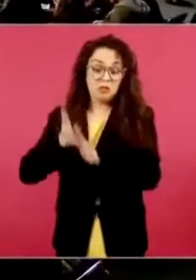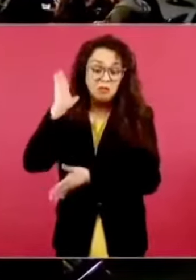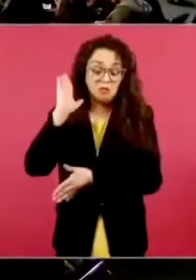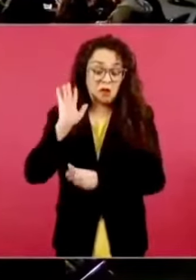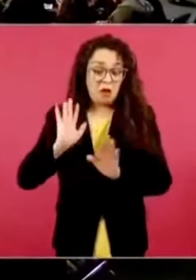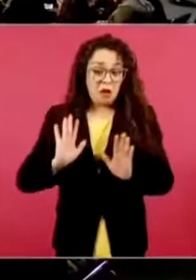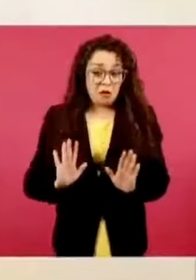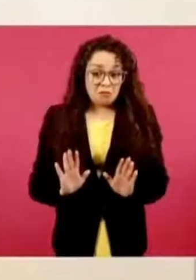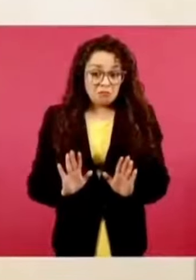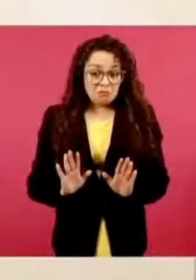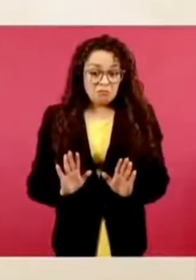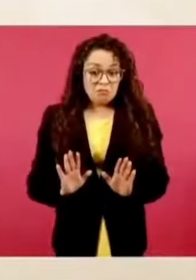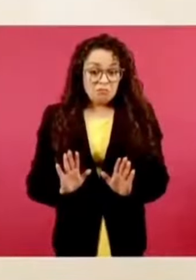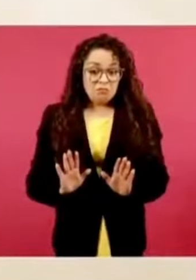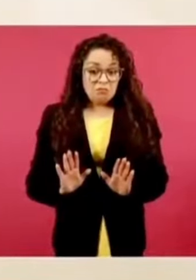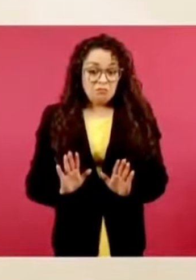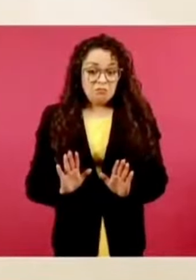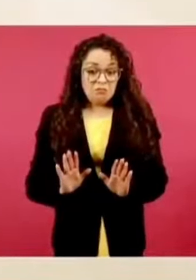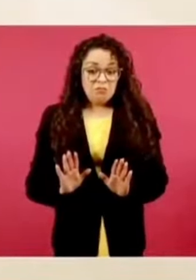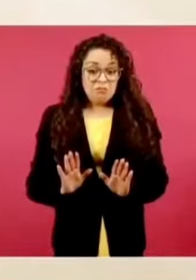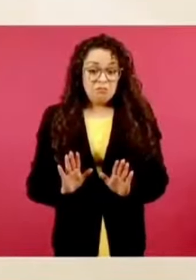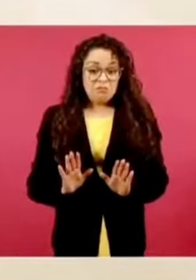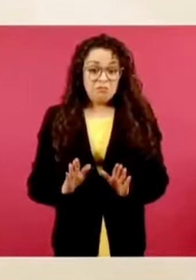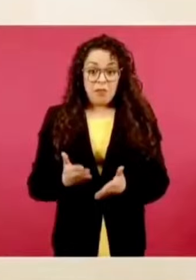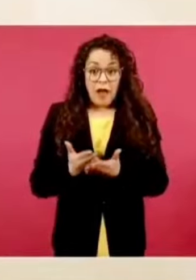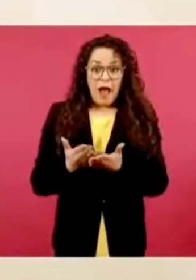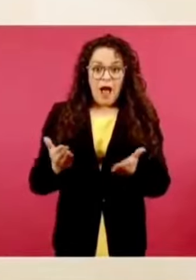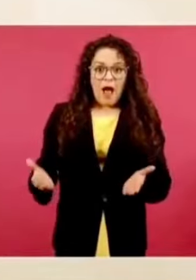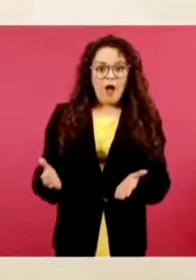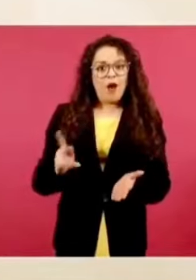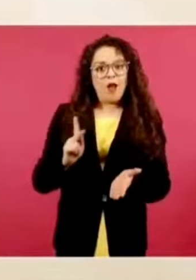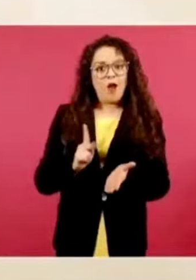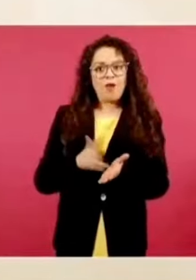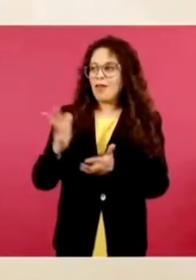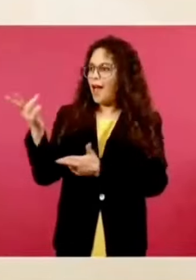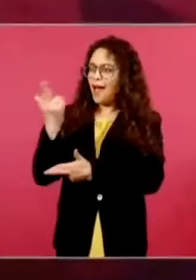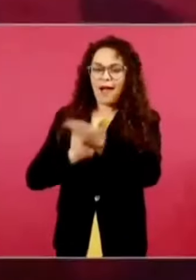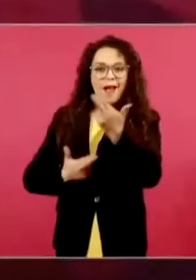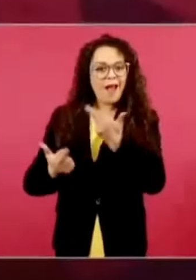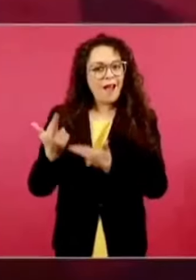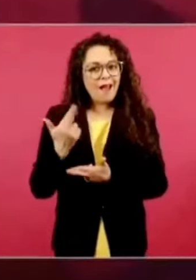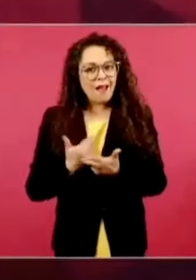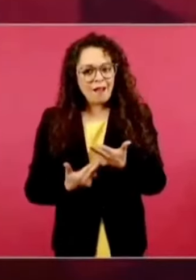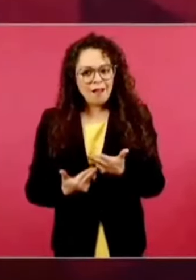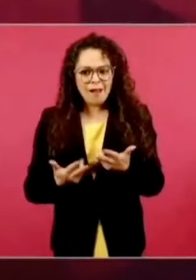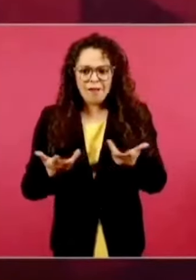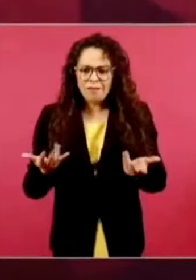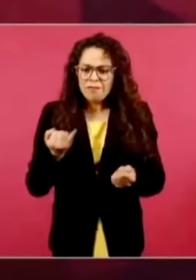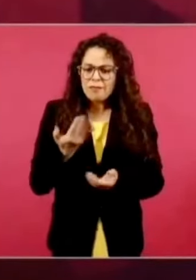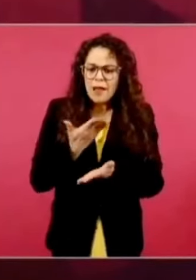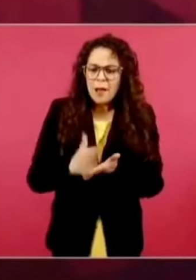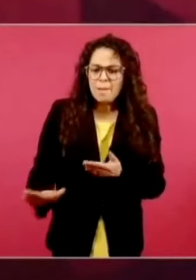hasta ahora que regresa y además hasta dicen